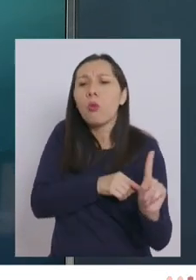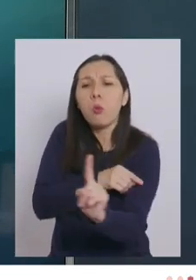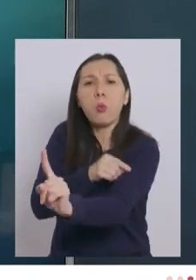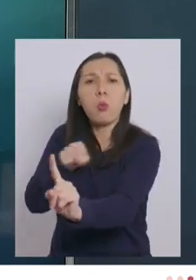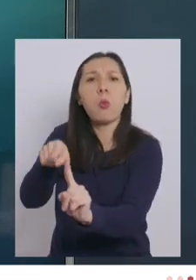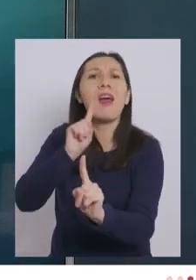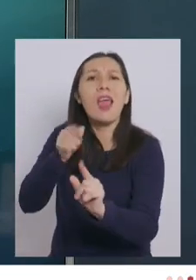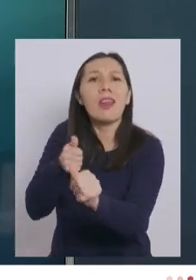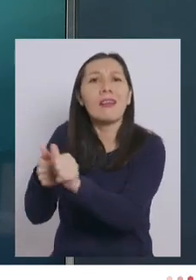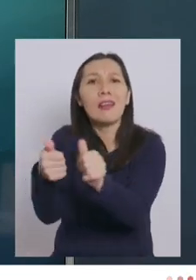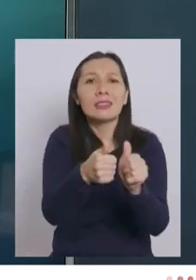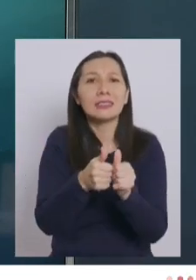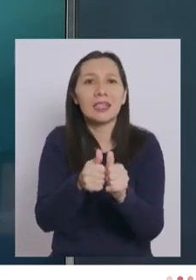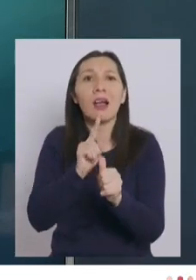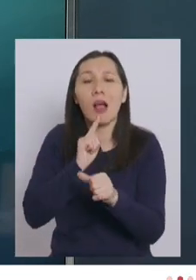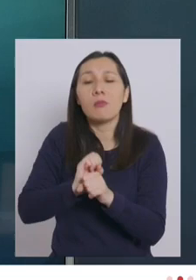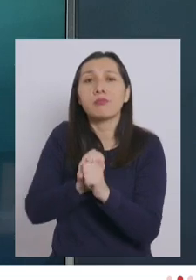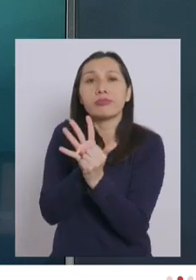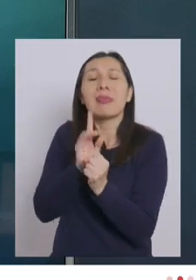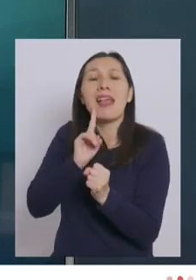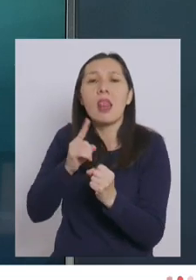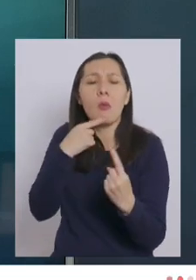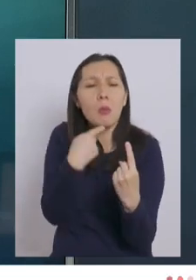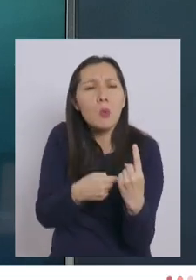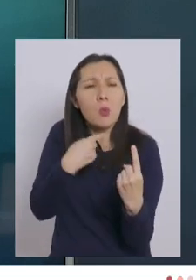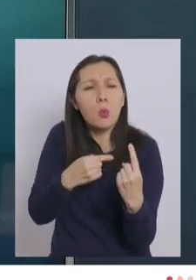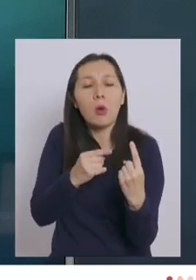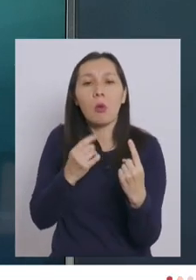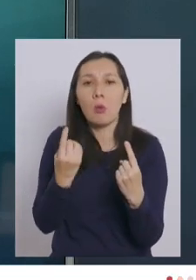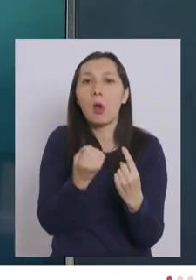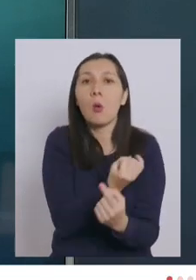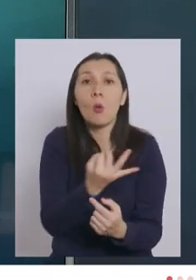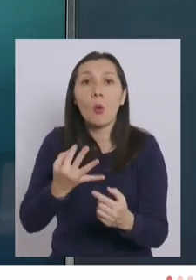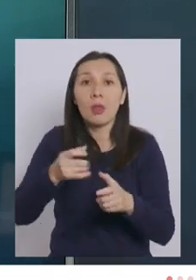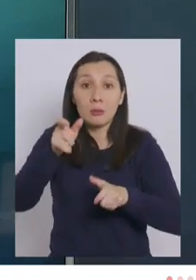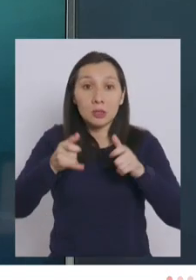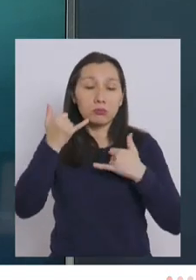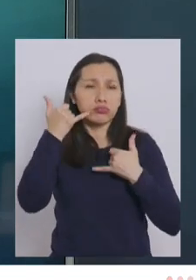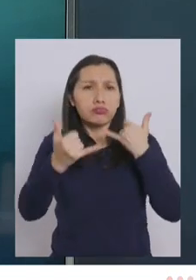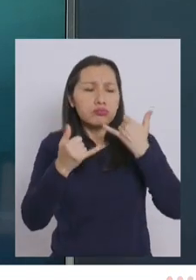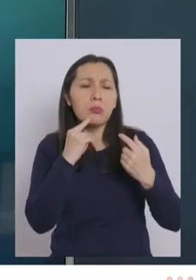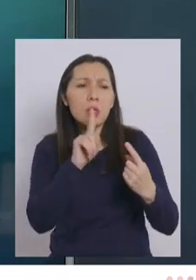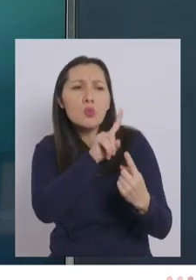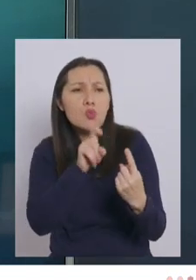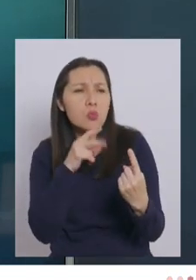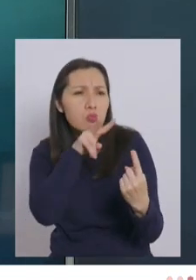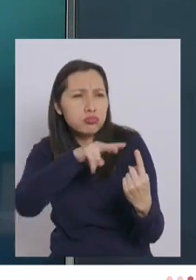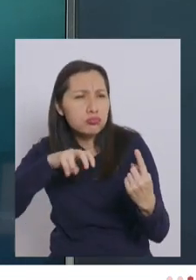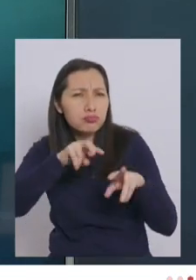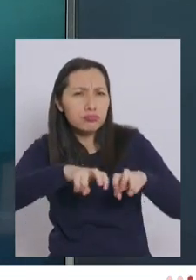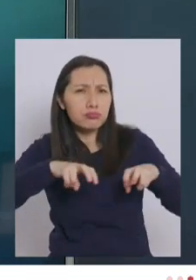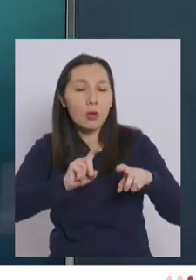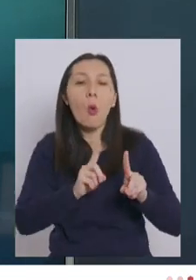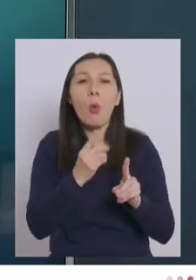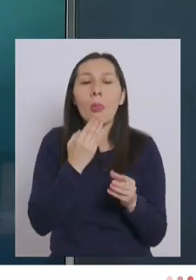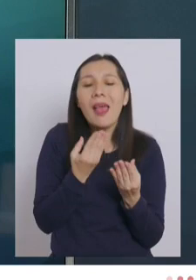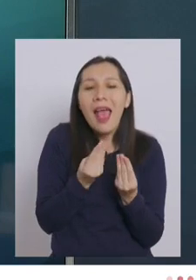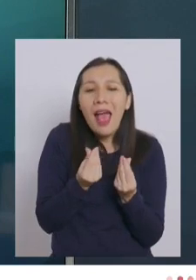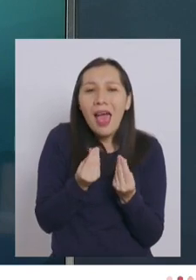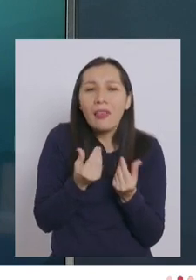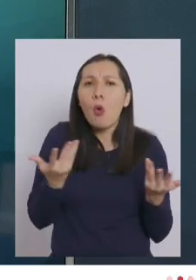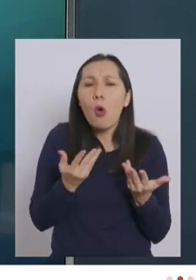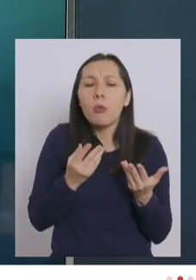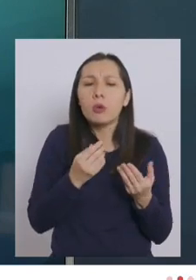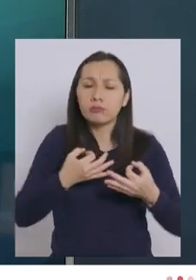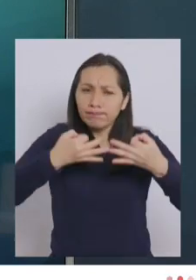quién tuvo poder haber tenido coronavirus. Por lo tanto, no solamente es la cantidad de trazadores, sino que también es la calidad de